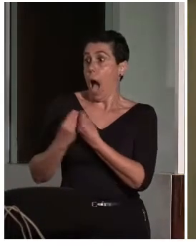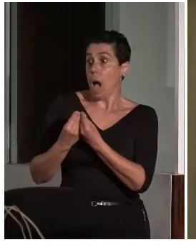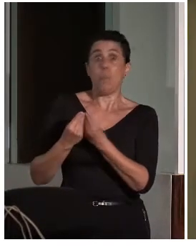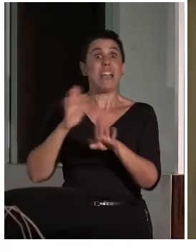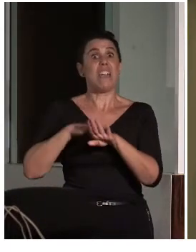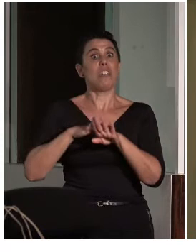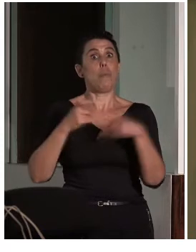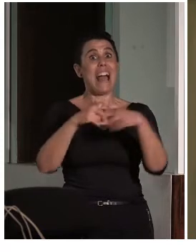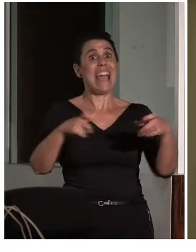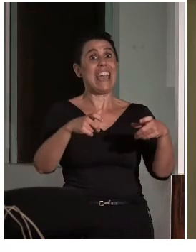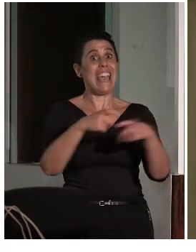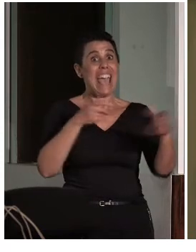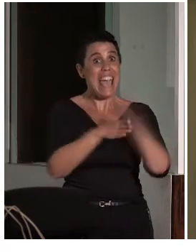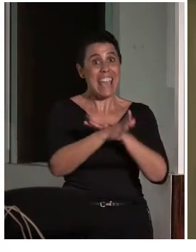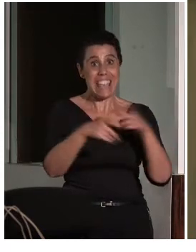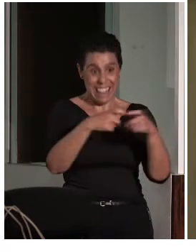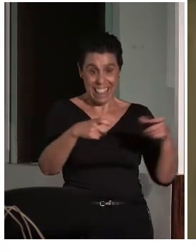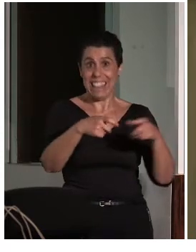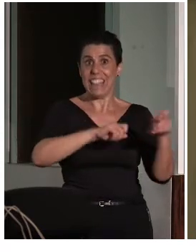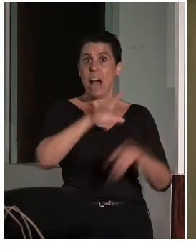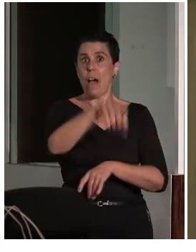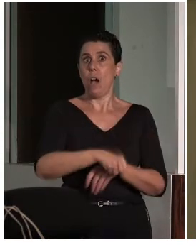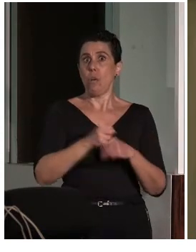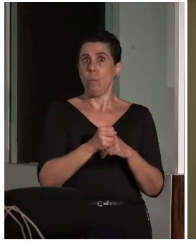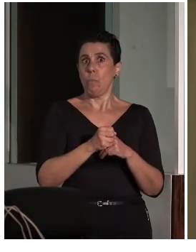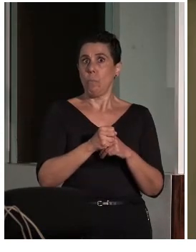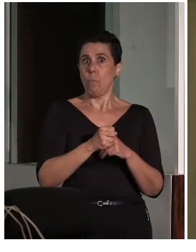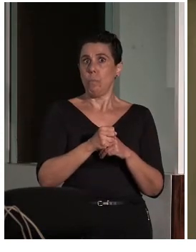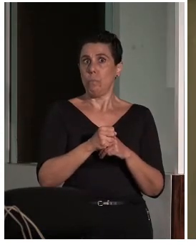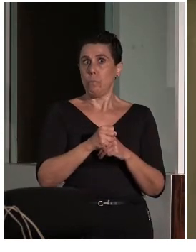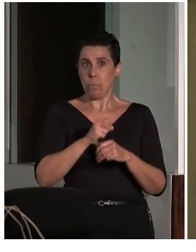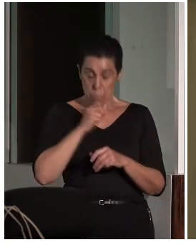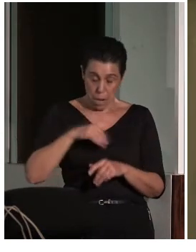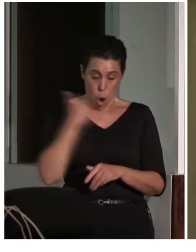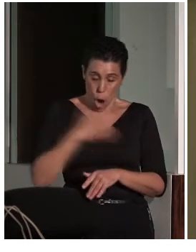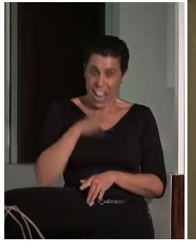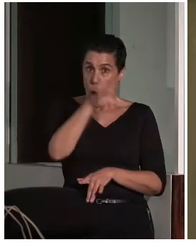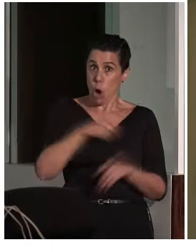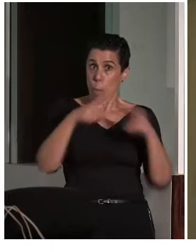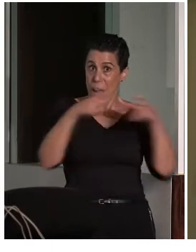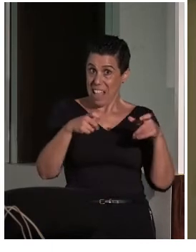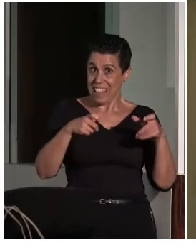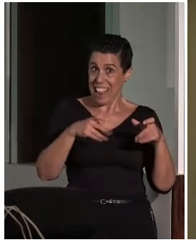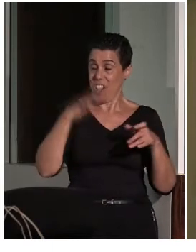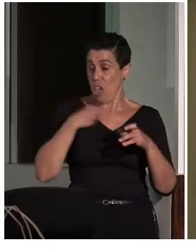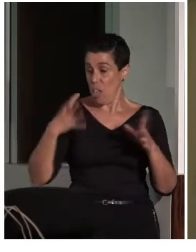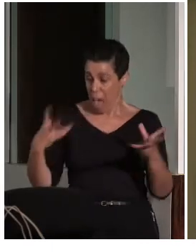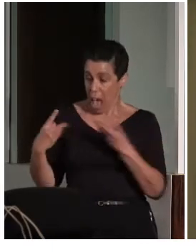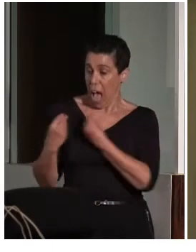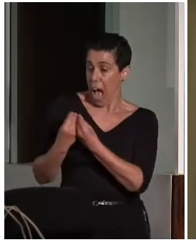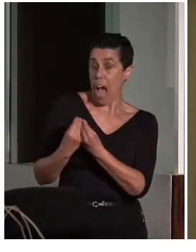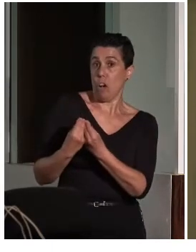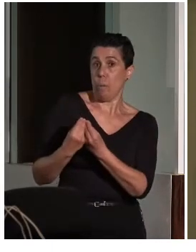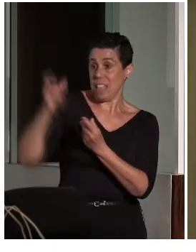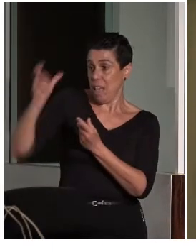persona con discapacidad y a veces un acompañamiento. Los acompañantes acreditados que pudieran